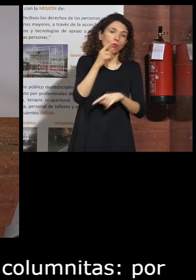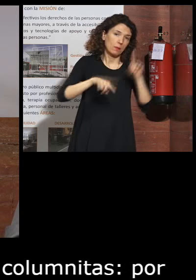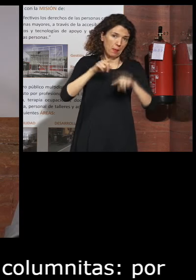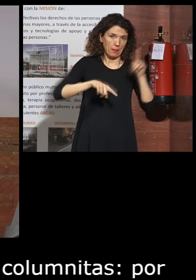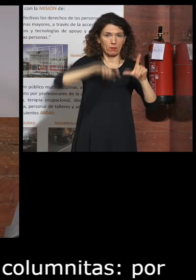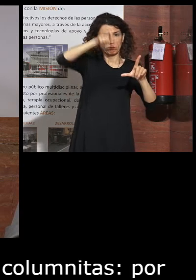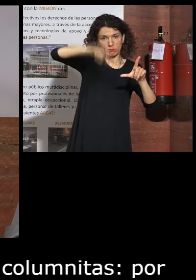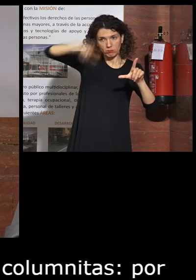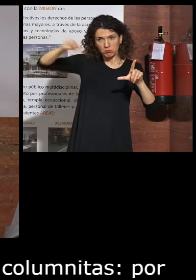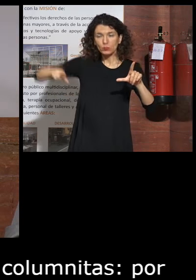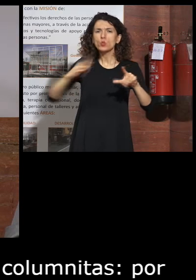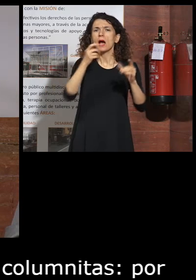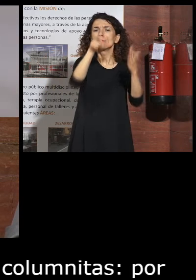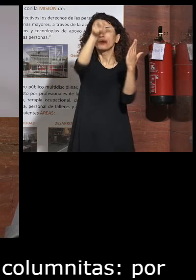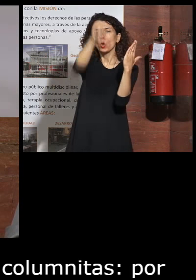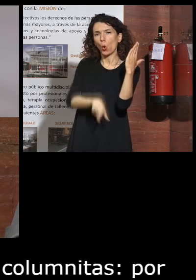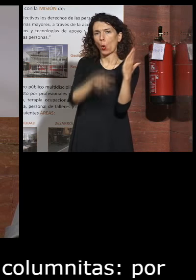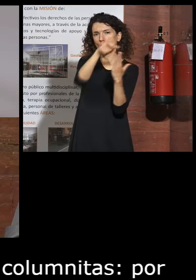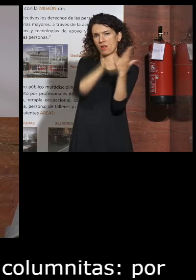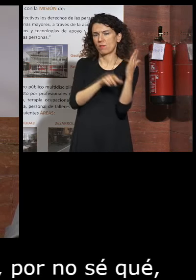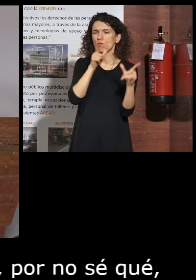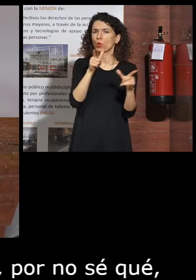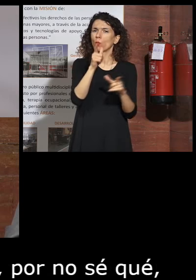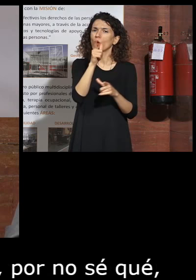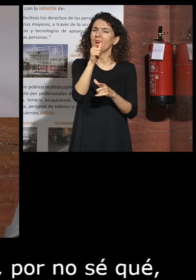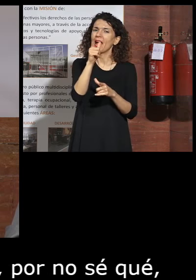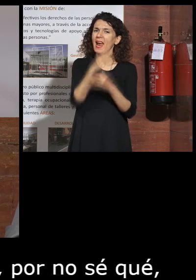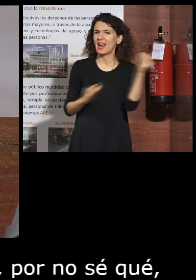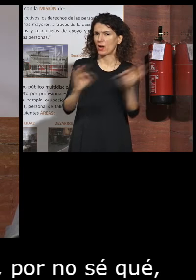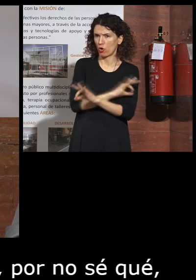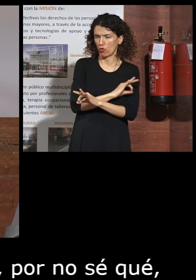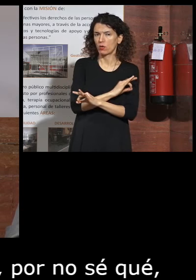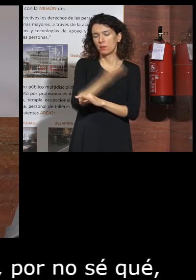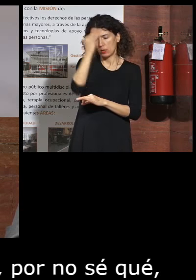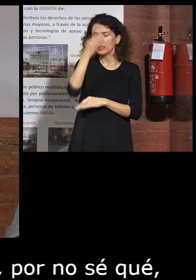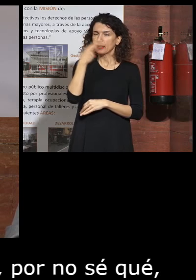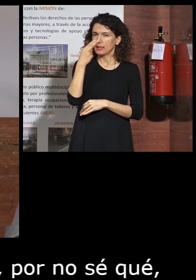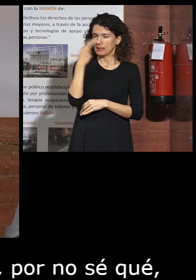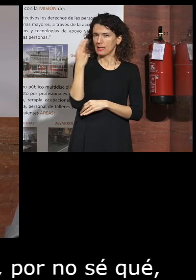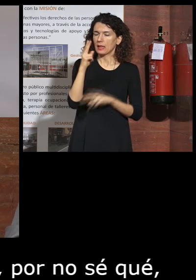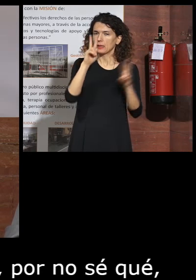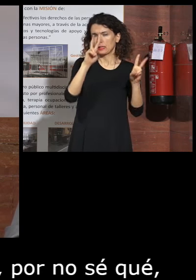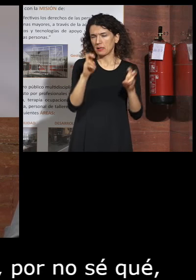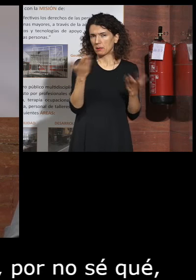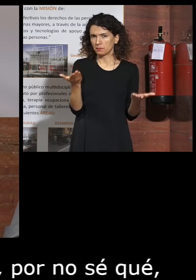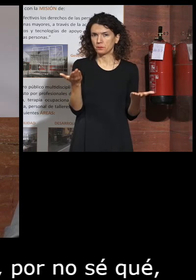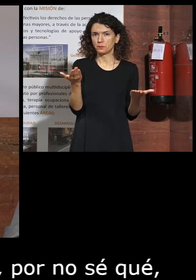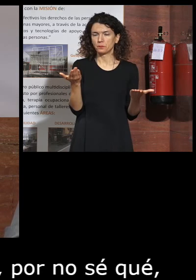pero había una columna que se disparaba era por error bueno al principio no le daba mucha importancia me parecía que era muy interesante el tema y tal